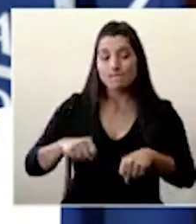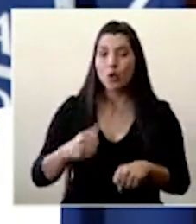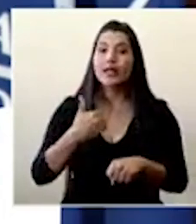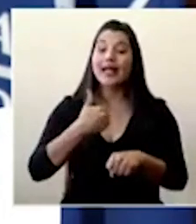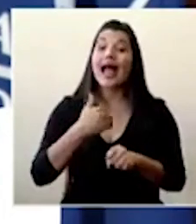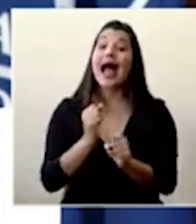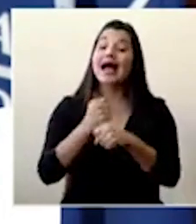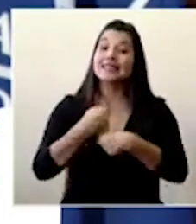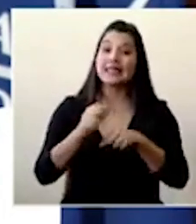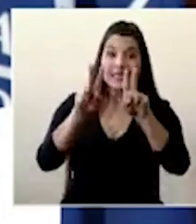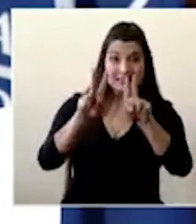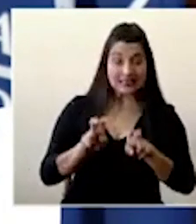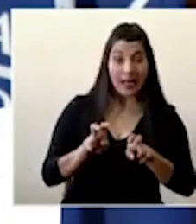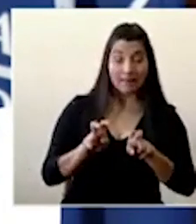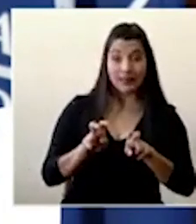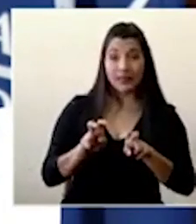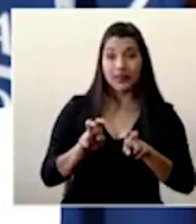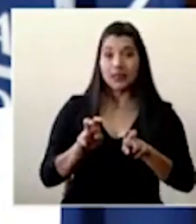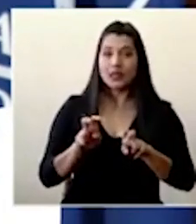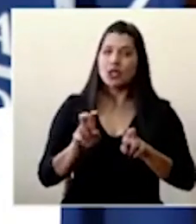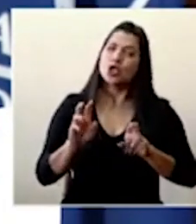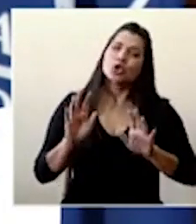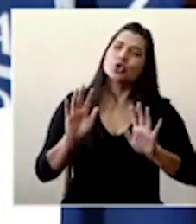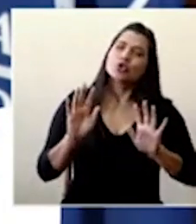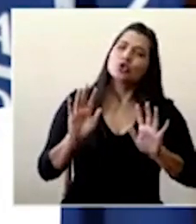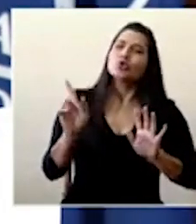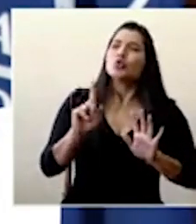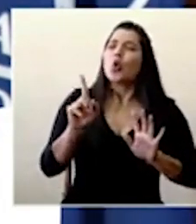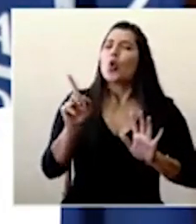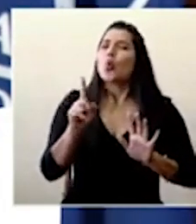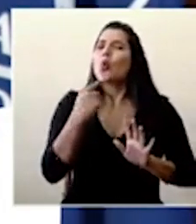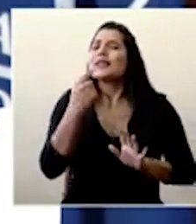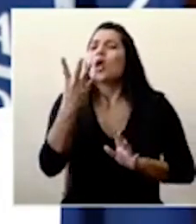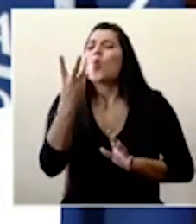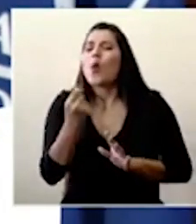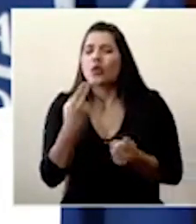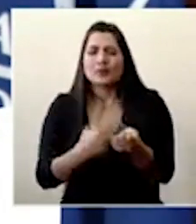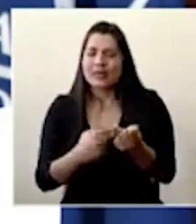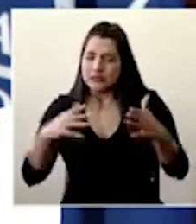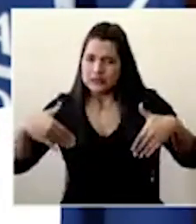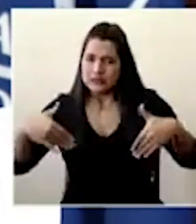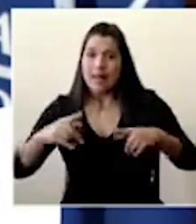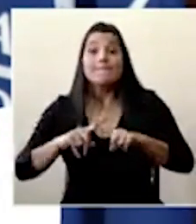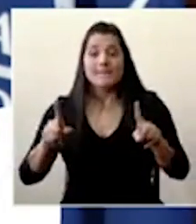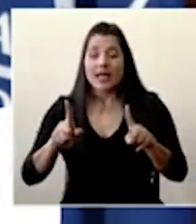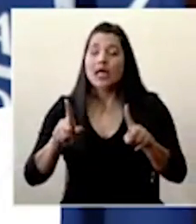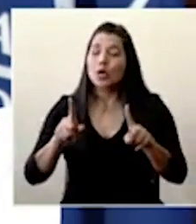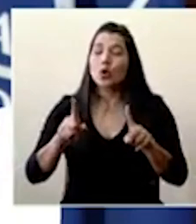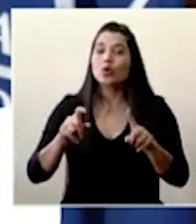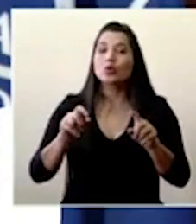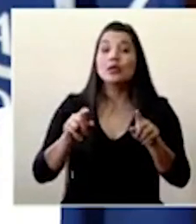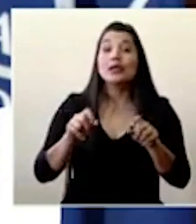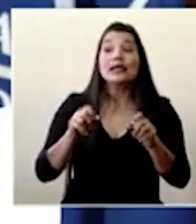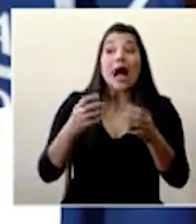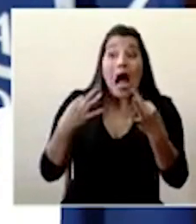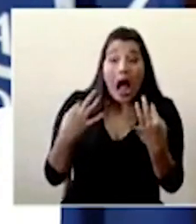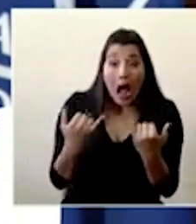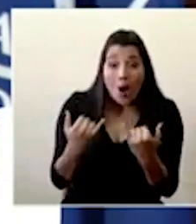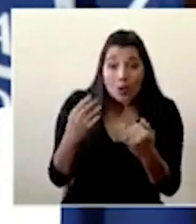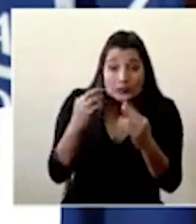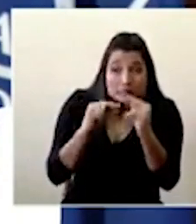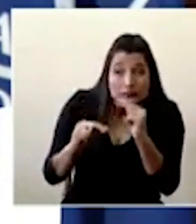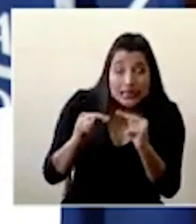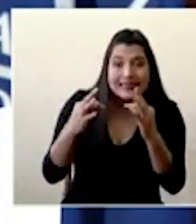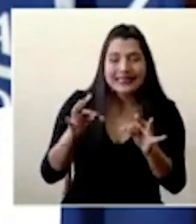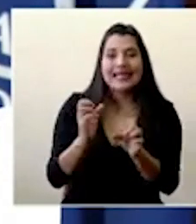en posiblemente bueno no voy a decir exactamente cuántos hospitales pero sí en muchos hospitales que están fuera de la GAM y que tengamos todas las pruebas